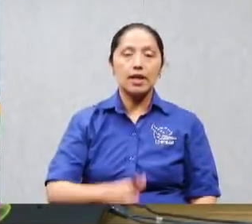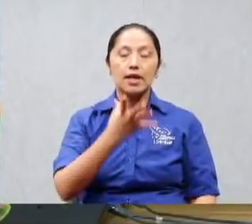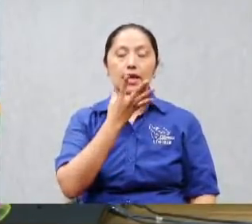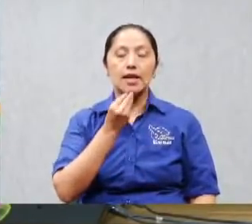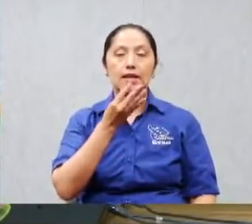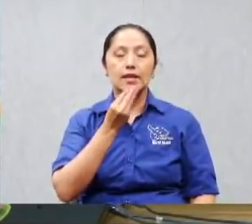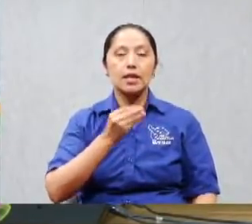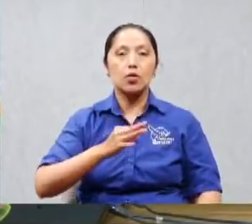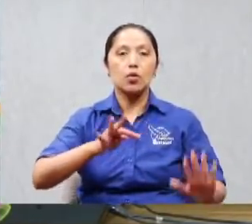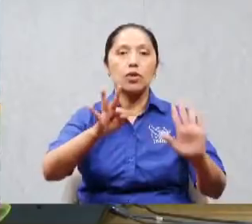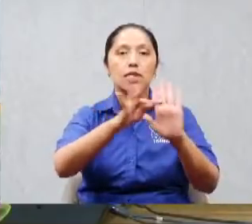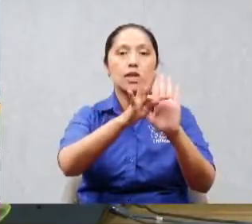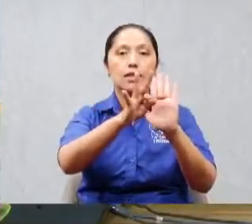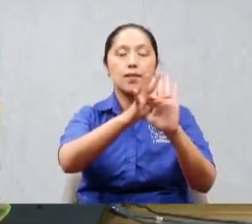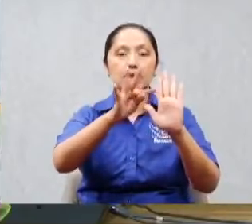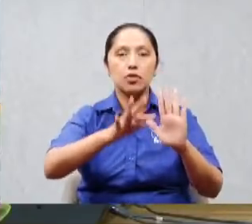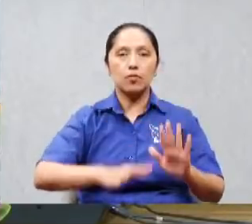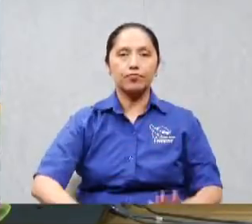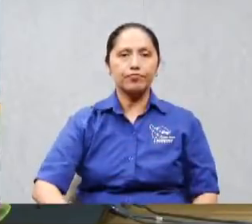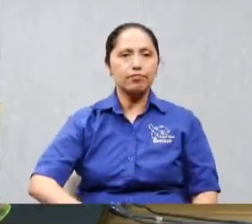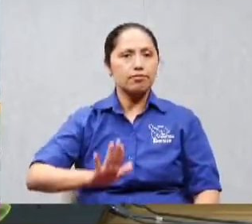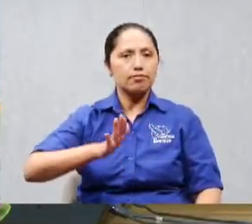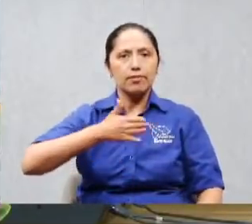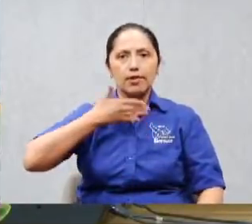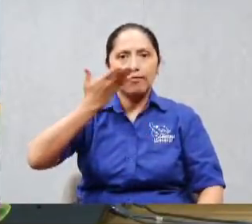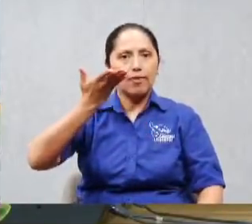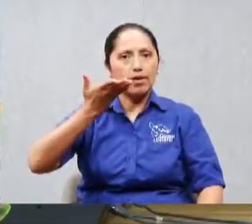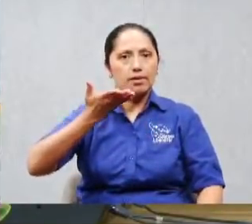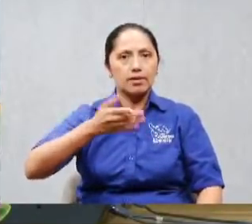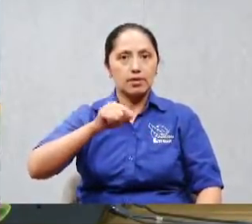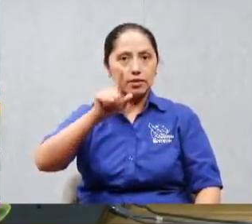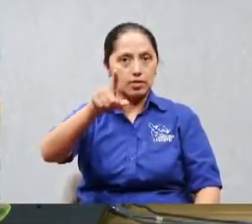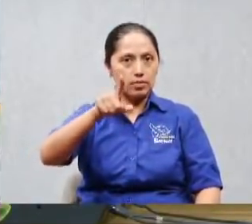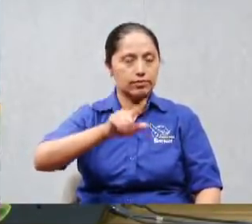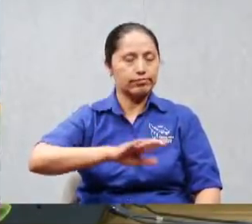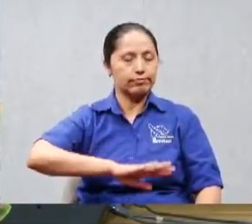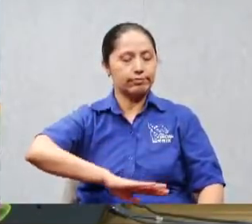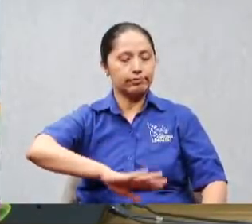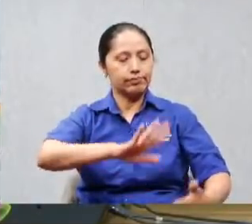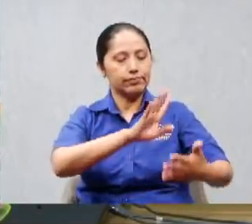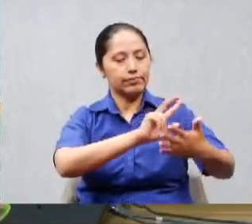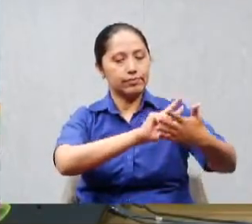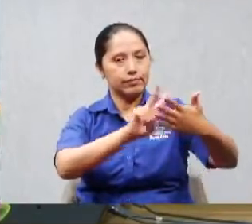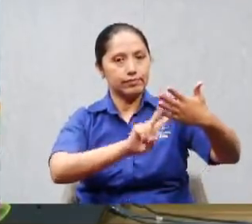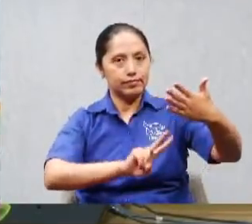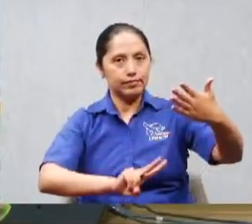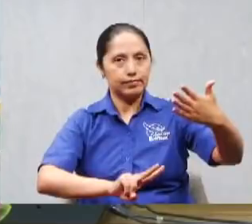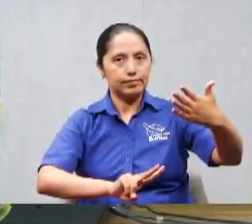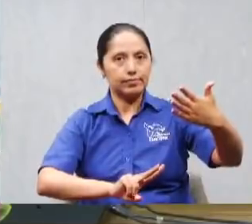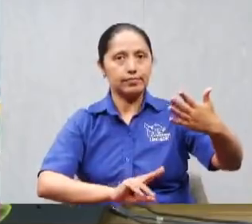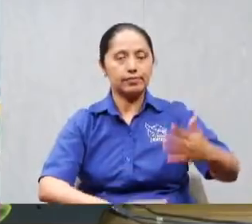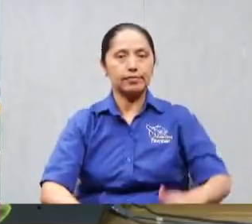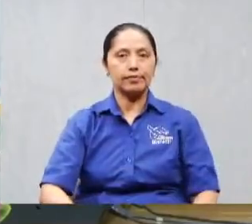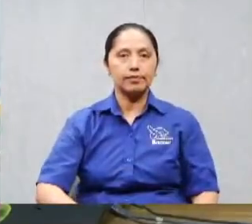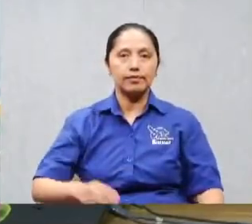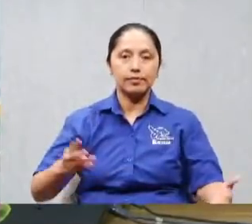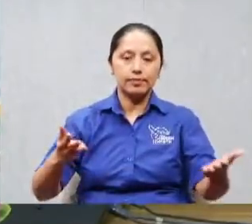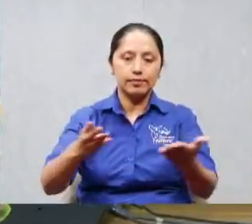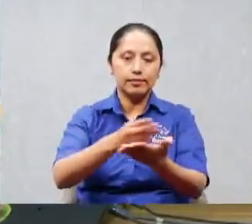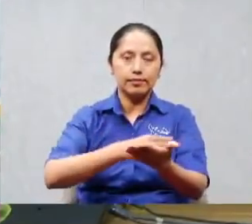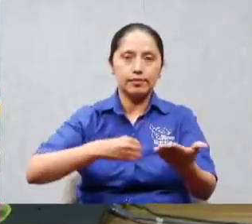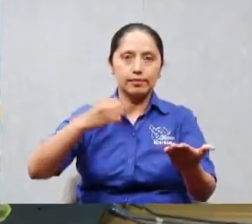mire es bien fácil que usted que usted le va a dar una ayudadita con eso mire pues vamos a ir a Mateo